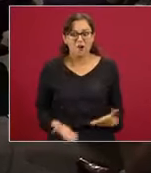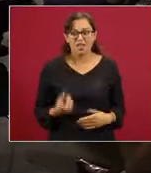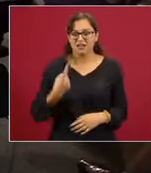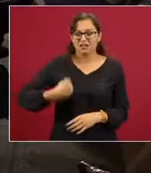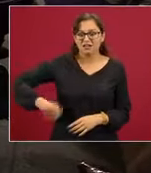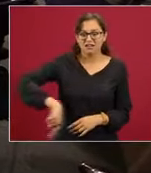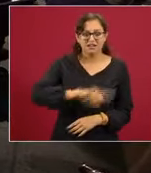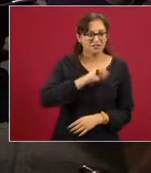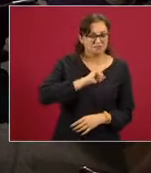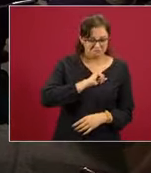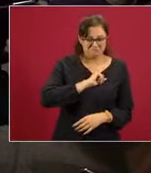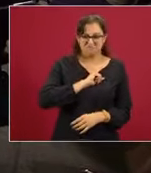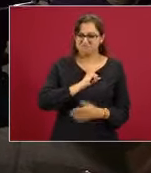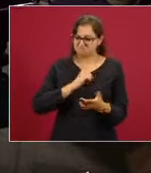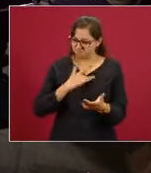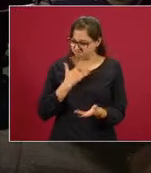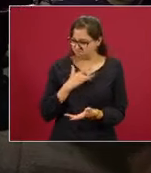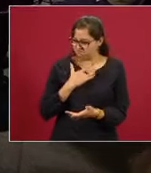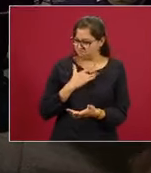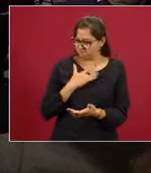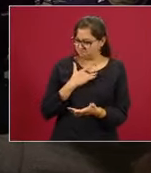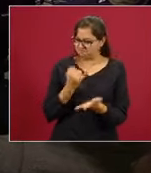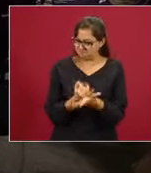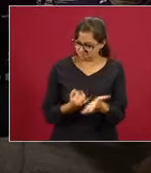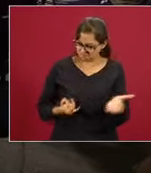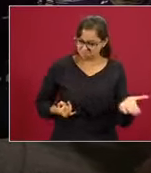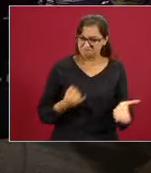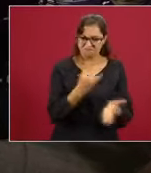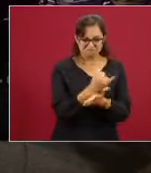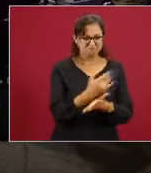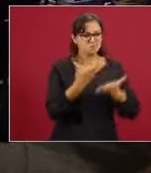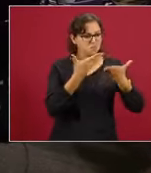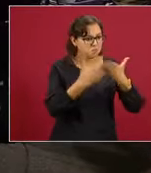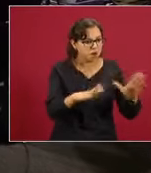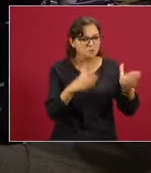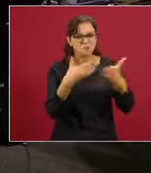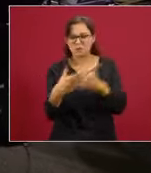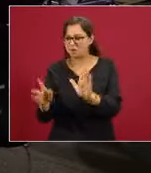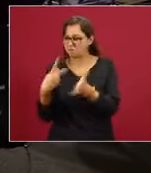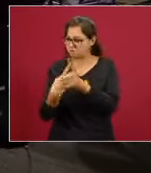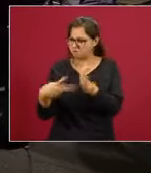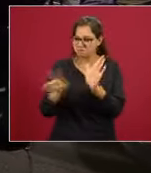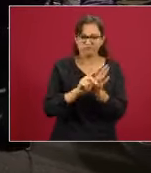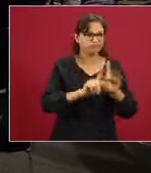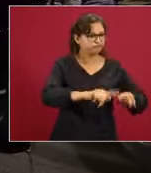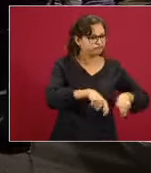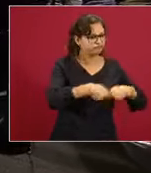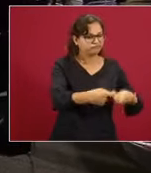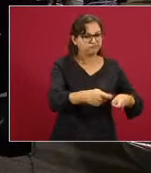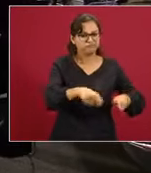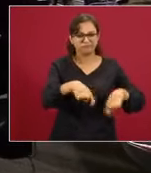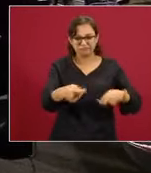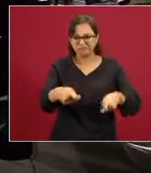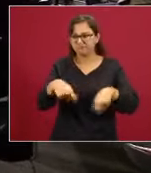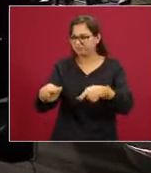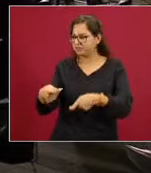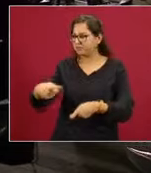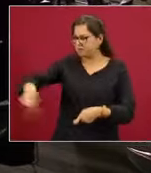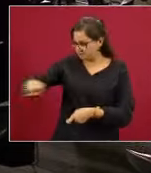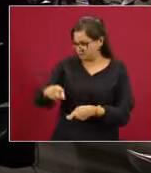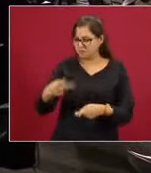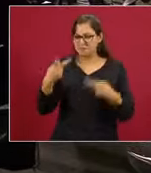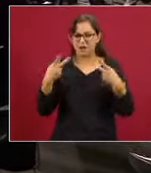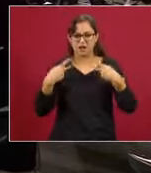abrir espacios para que más médicos puedan especializarse,